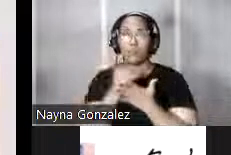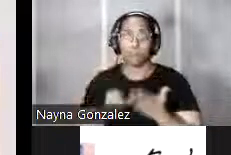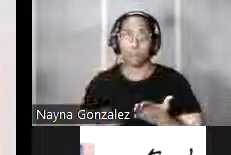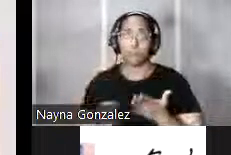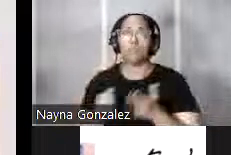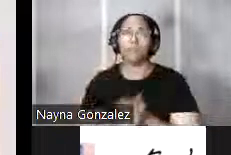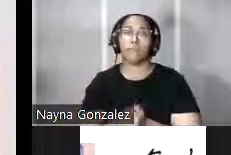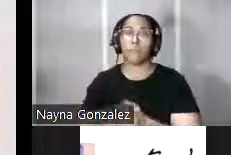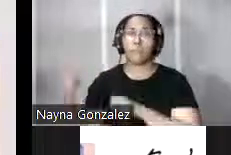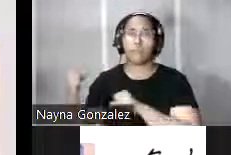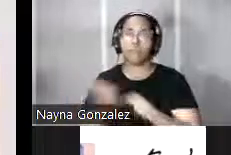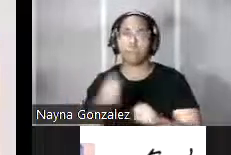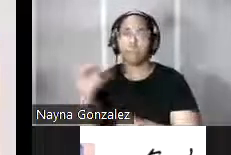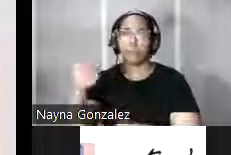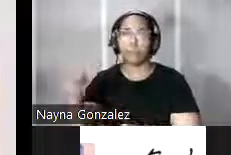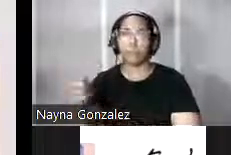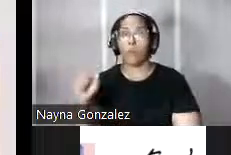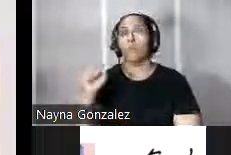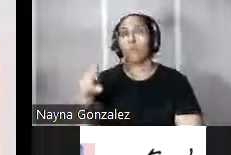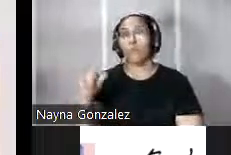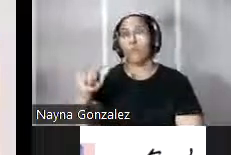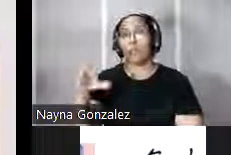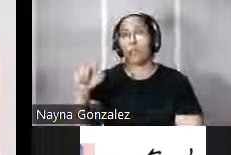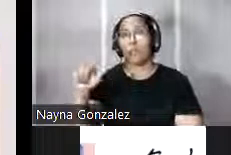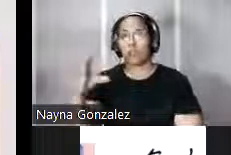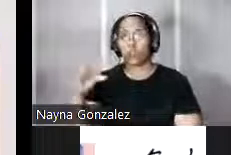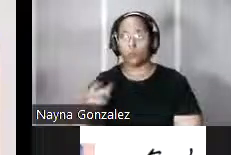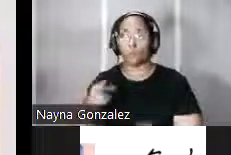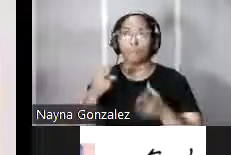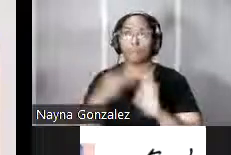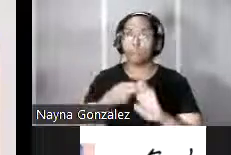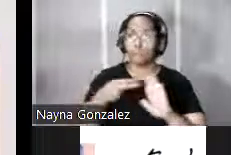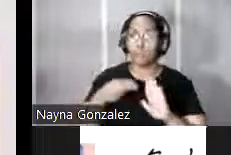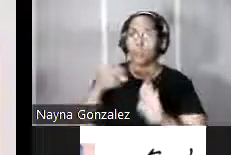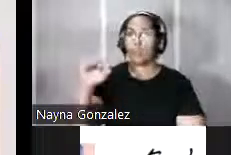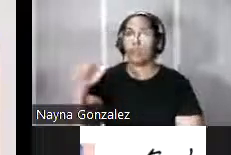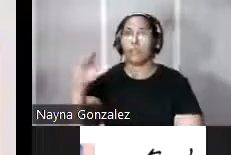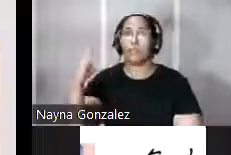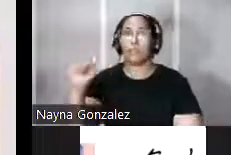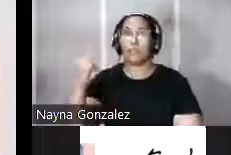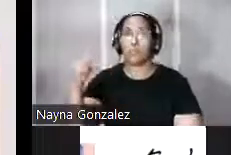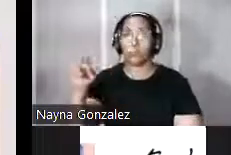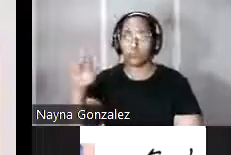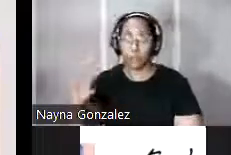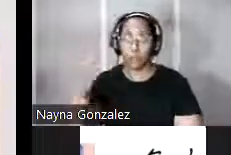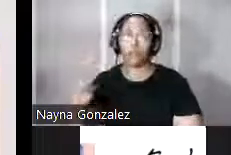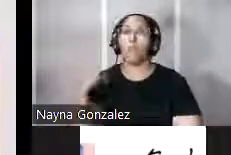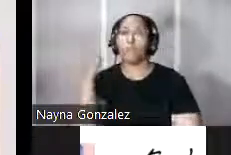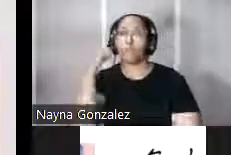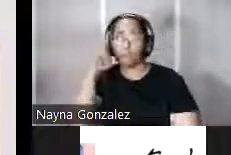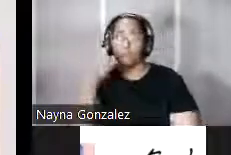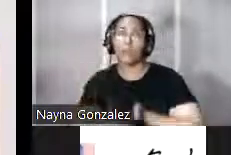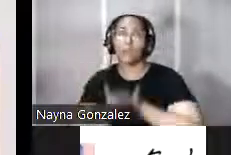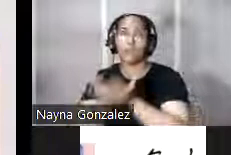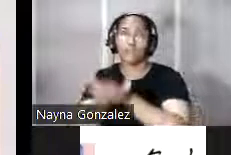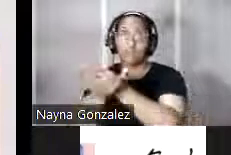el fuerte de San Juan de la Cruz más conocido como el Cañuelo cuya finalidad era evitar posibles desembarcos en la bahía de San Juan y obtener